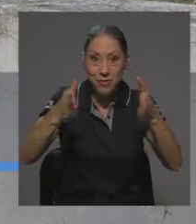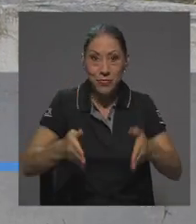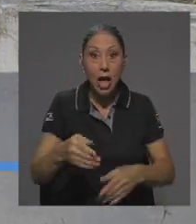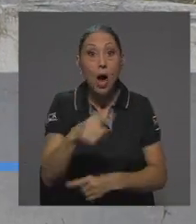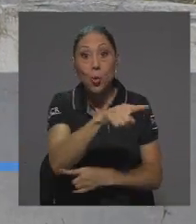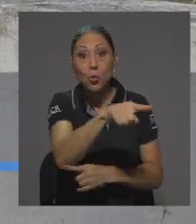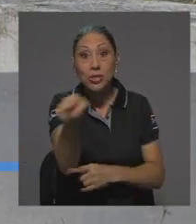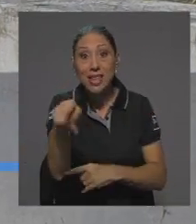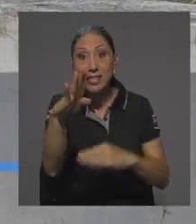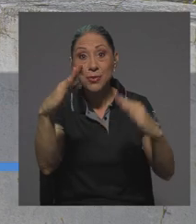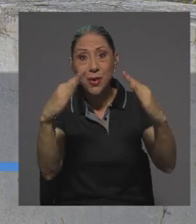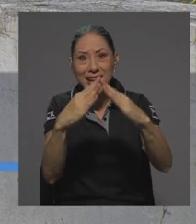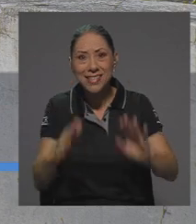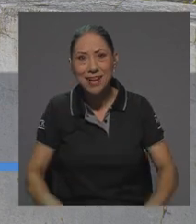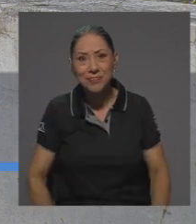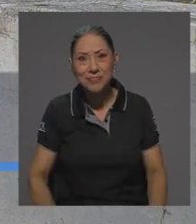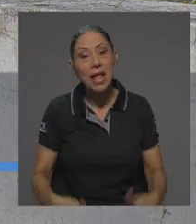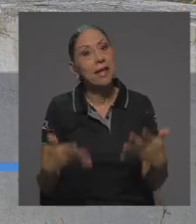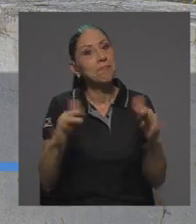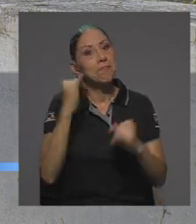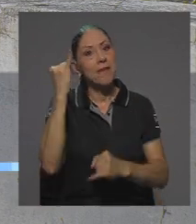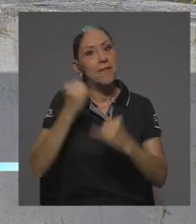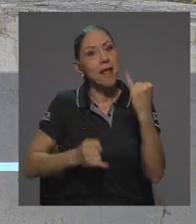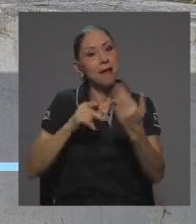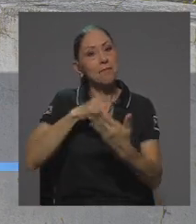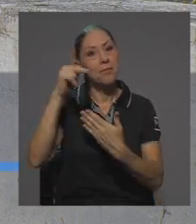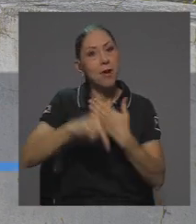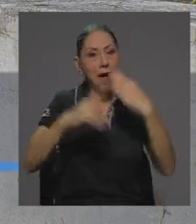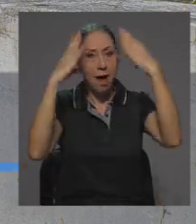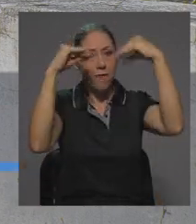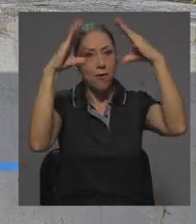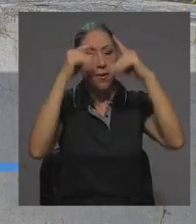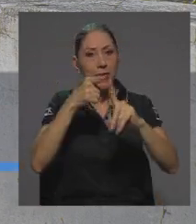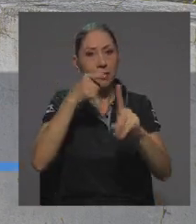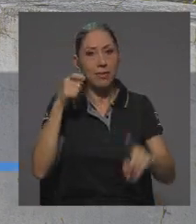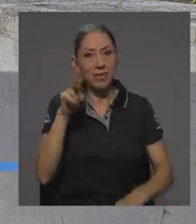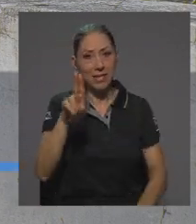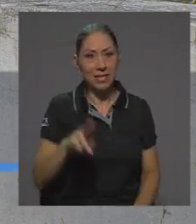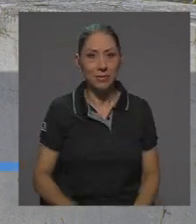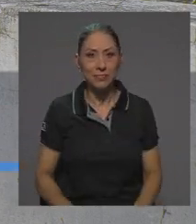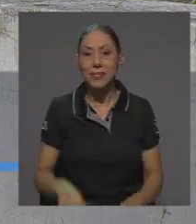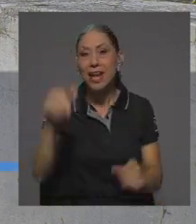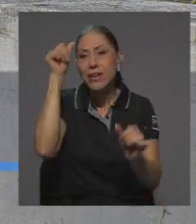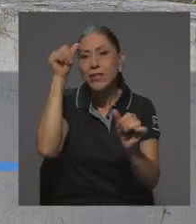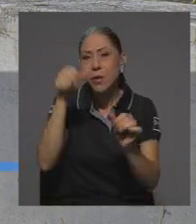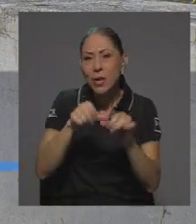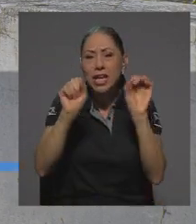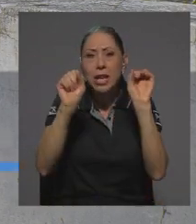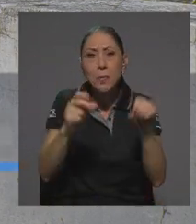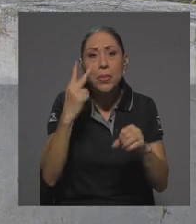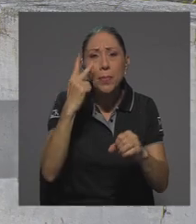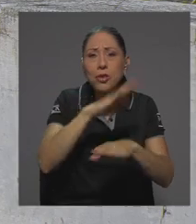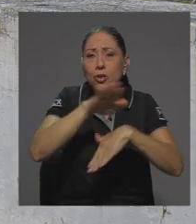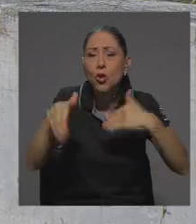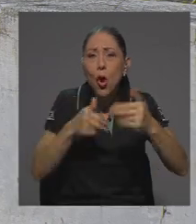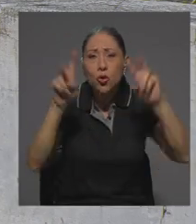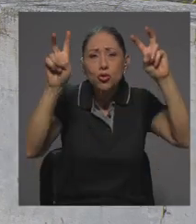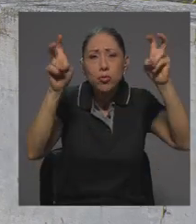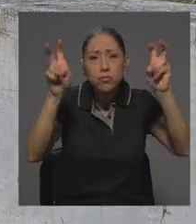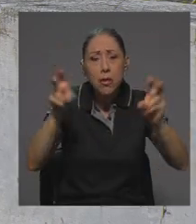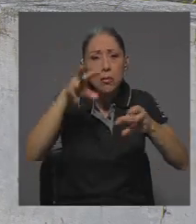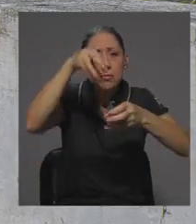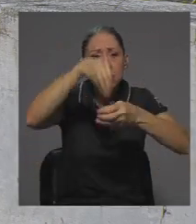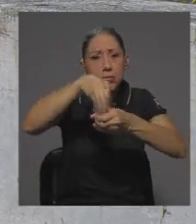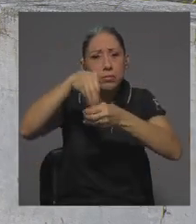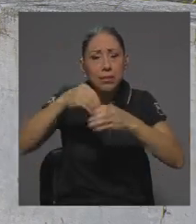ustedes allá en su casa, bueno, llegamos así al final de una edición más de su informativo desde la U. Recuerden que pueden seguir todos nuestros contenidos